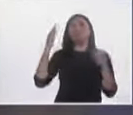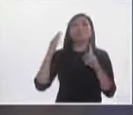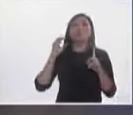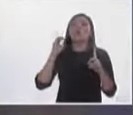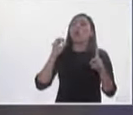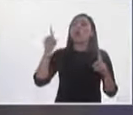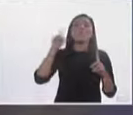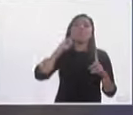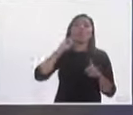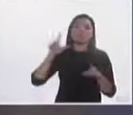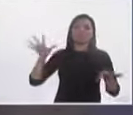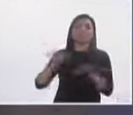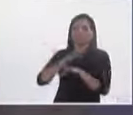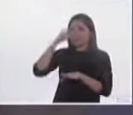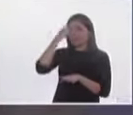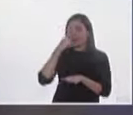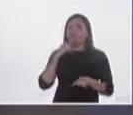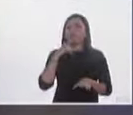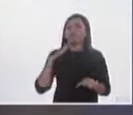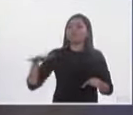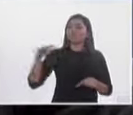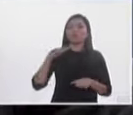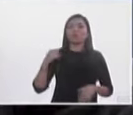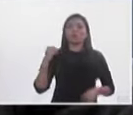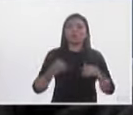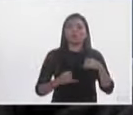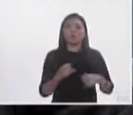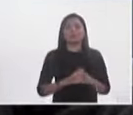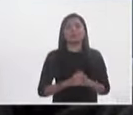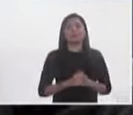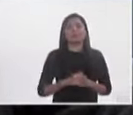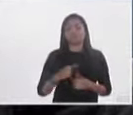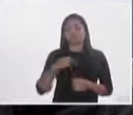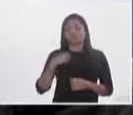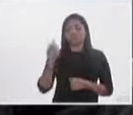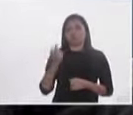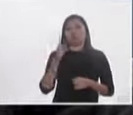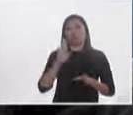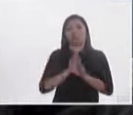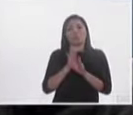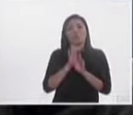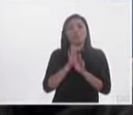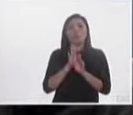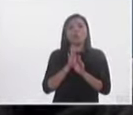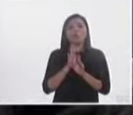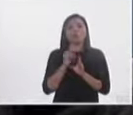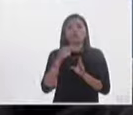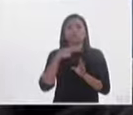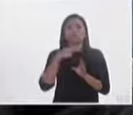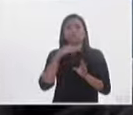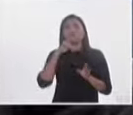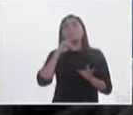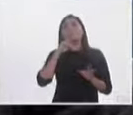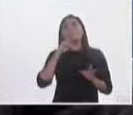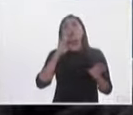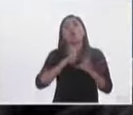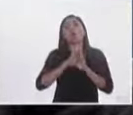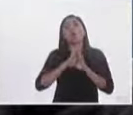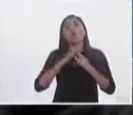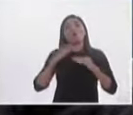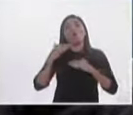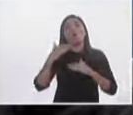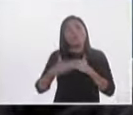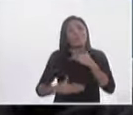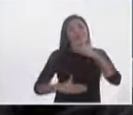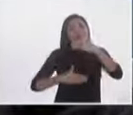del sistema político? Yo, digamos, los vería más como parte de la evolución del sistema